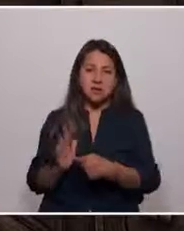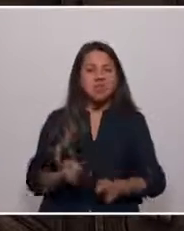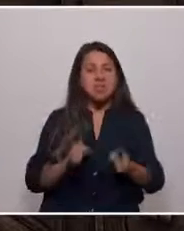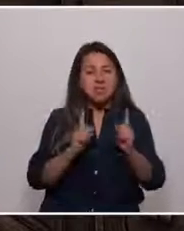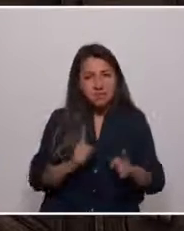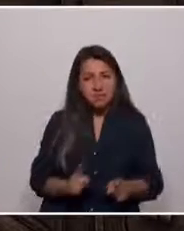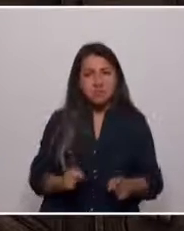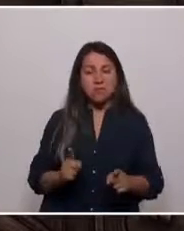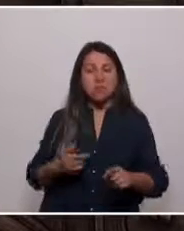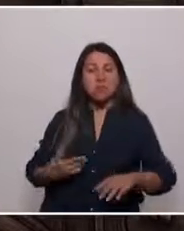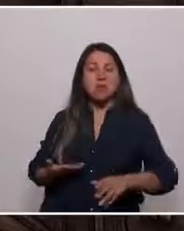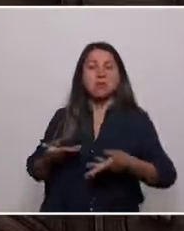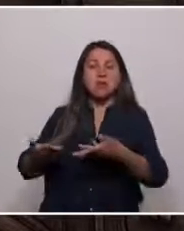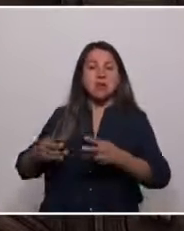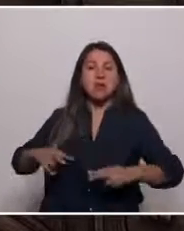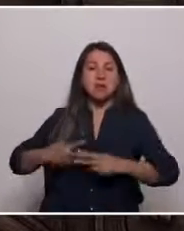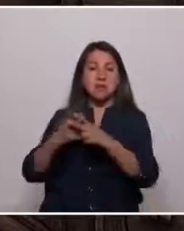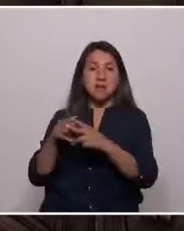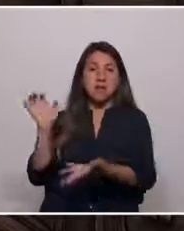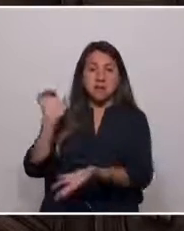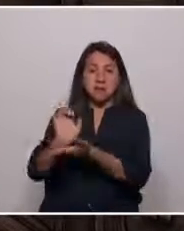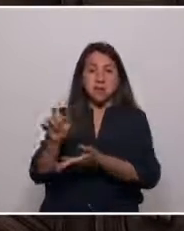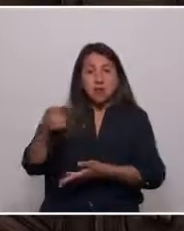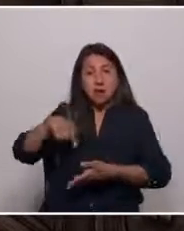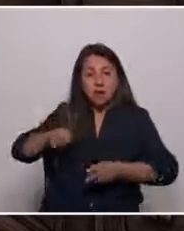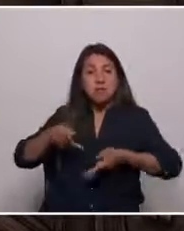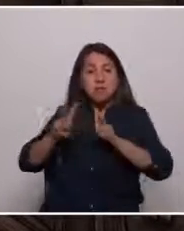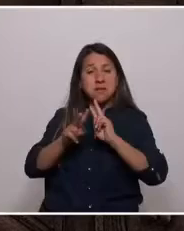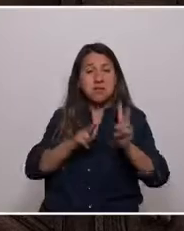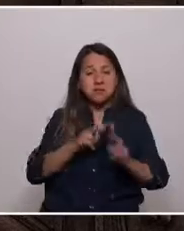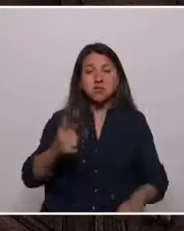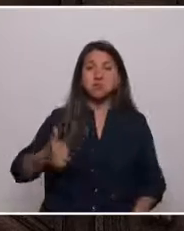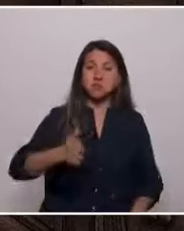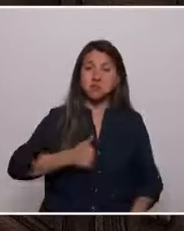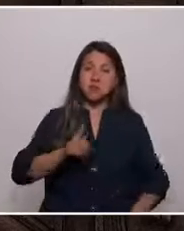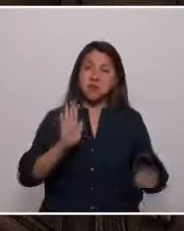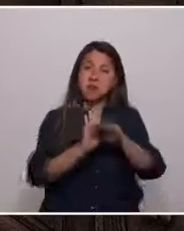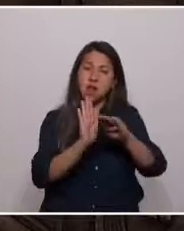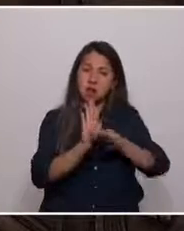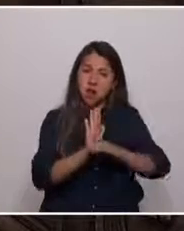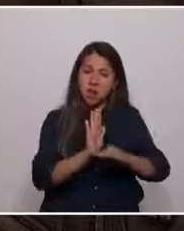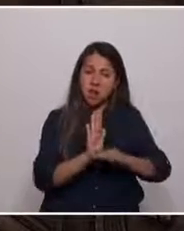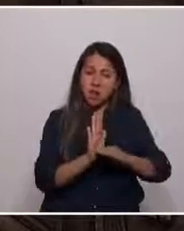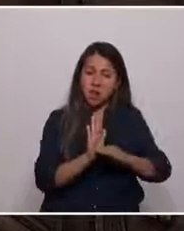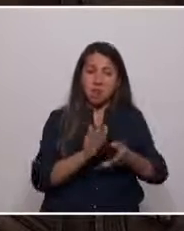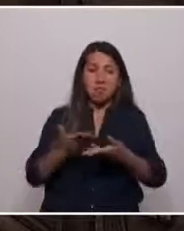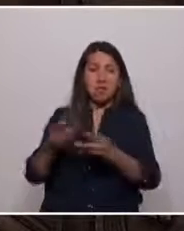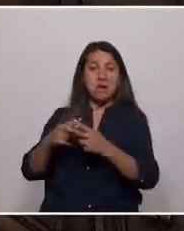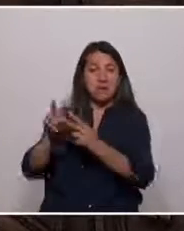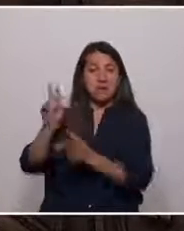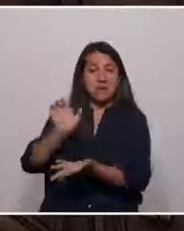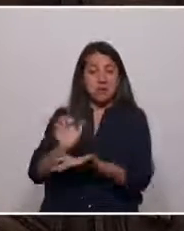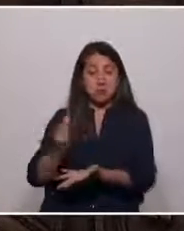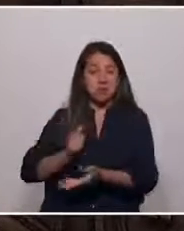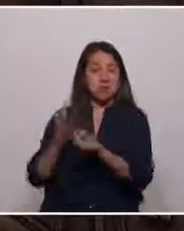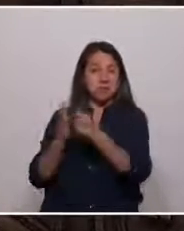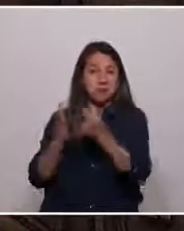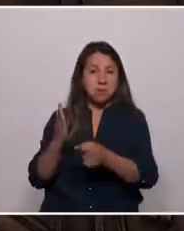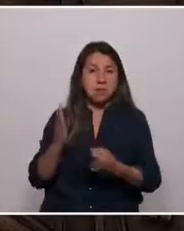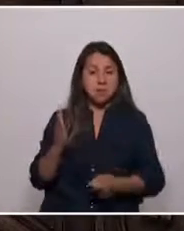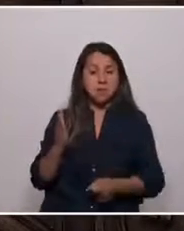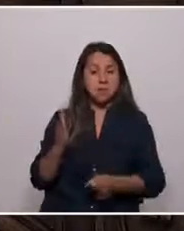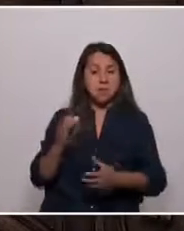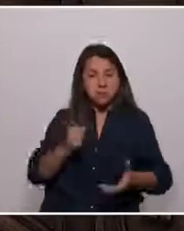dotar al Estado de las herramientas necesarias que le permitan hacer realidad a estos postulados. Ello implica necesariamente un Estado con más